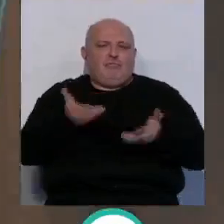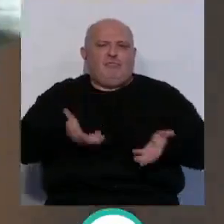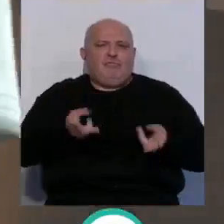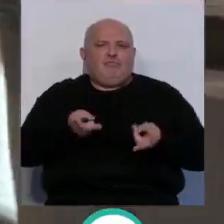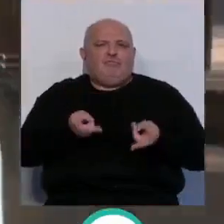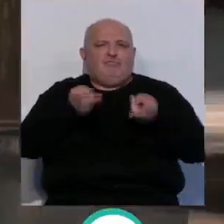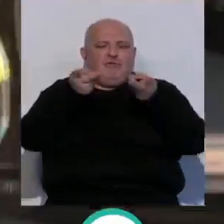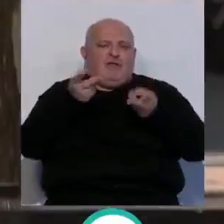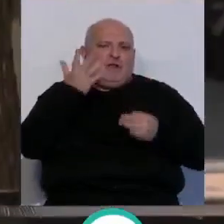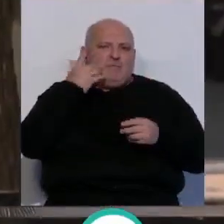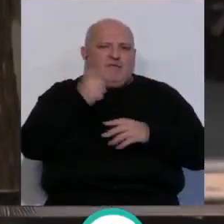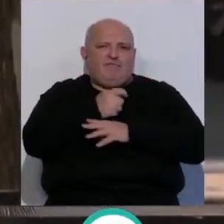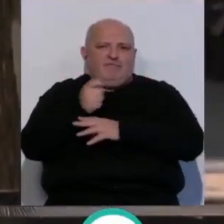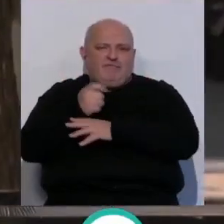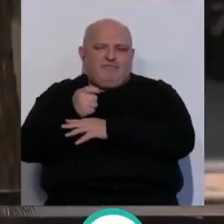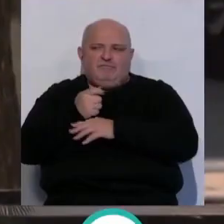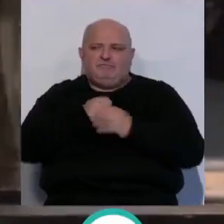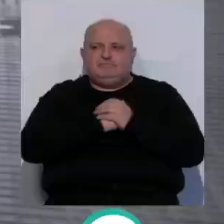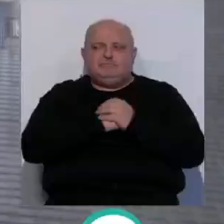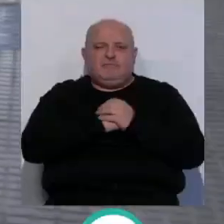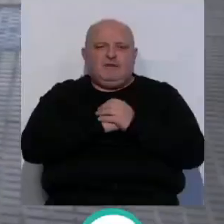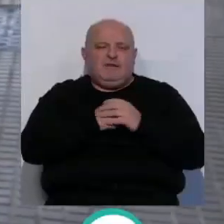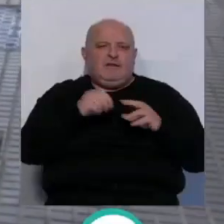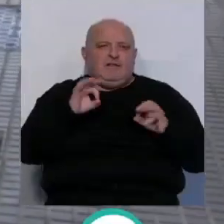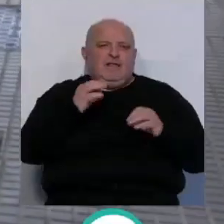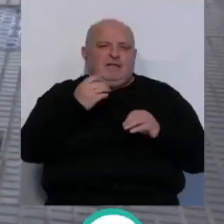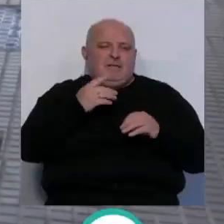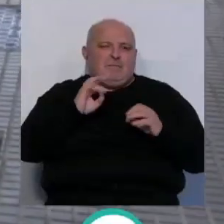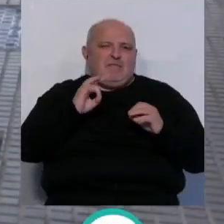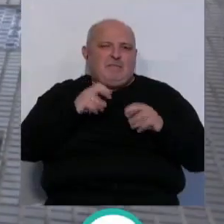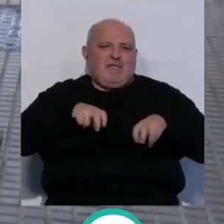furgón hidrolimpiador y dos baldeadoras de aceras.